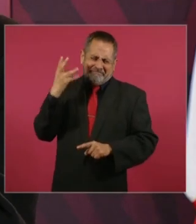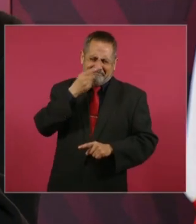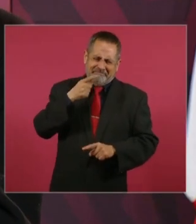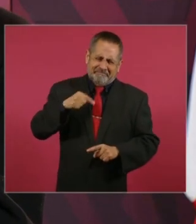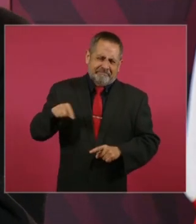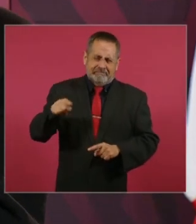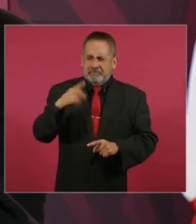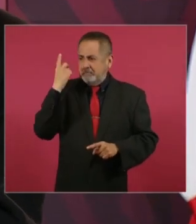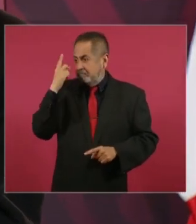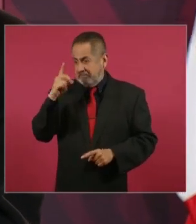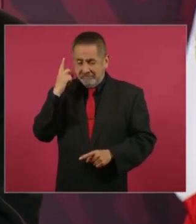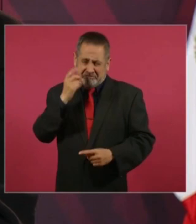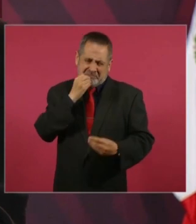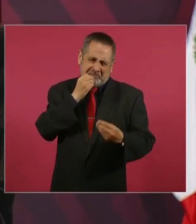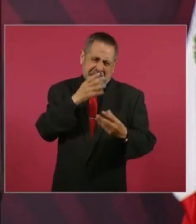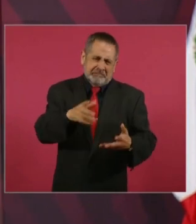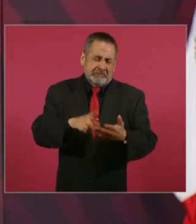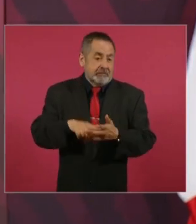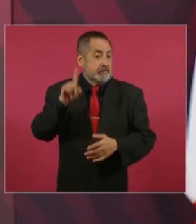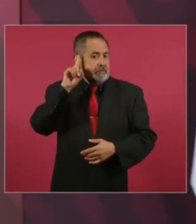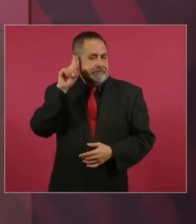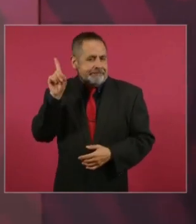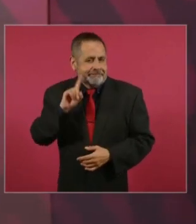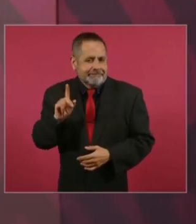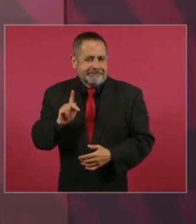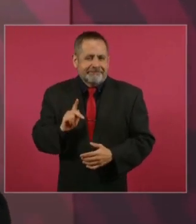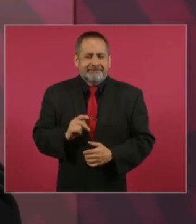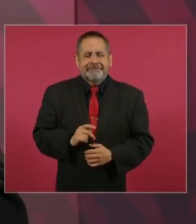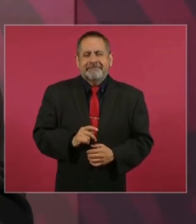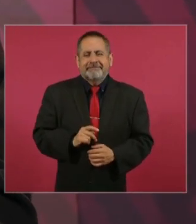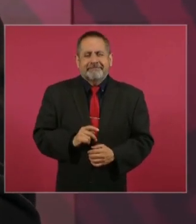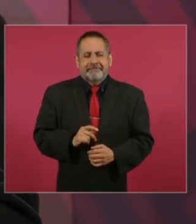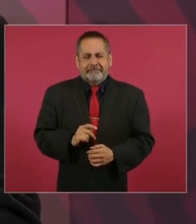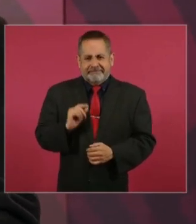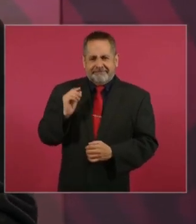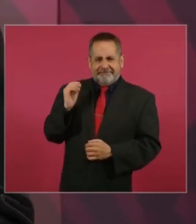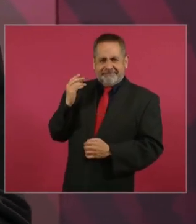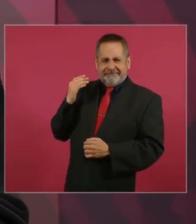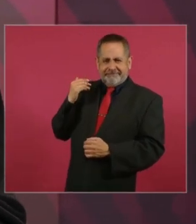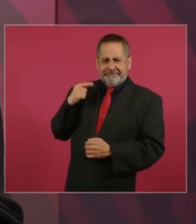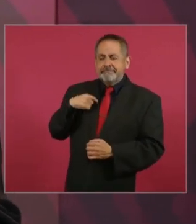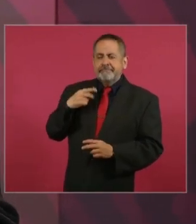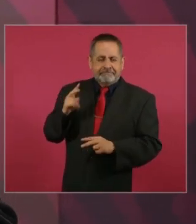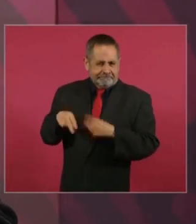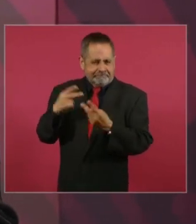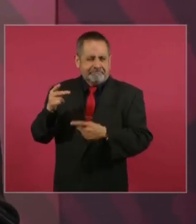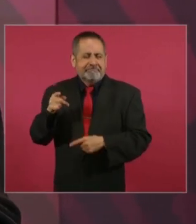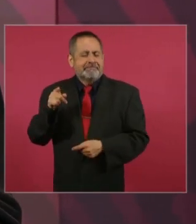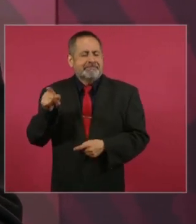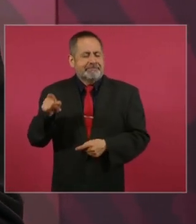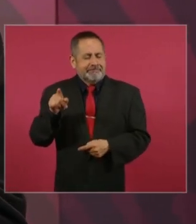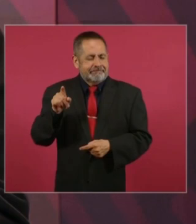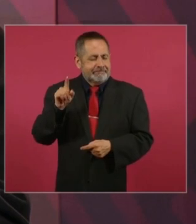Durango, Zacatecas, acabamos de estar de giras,